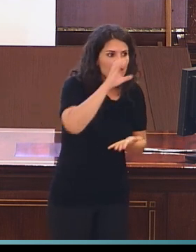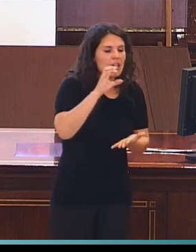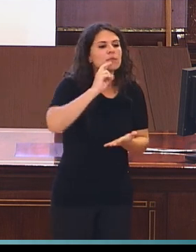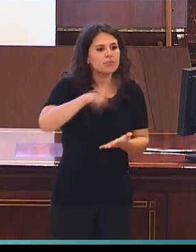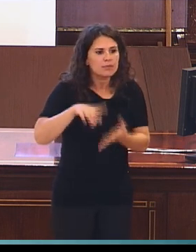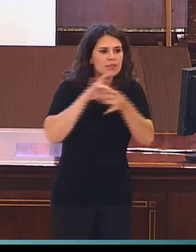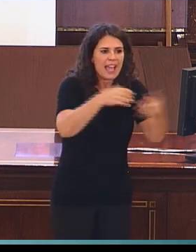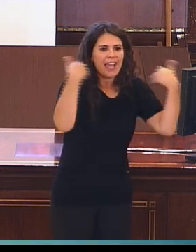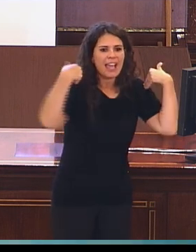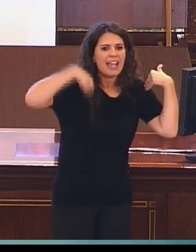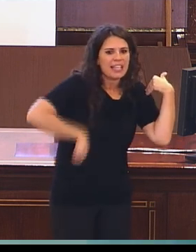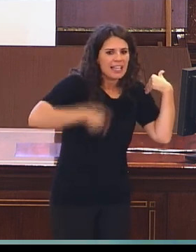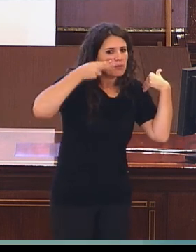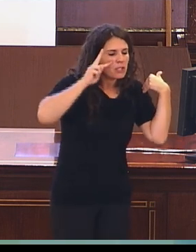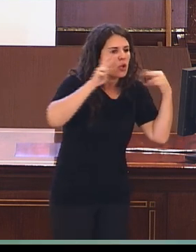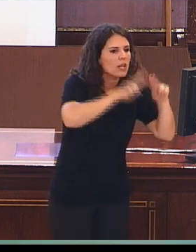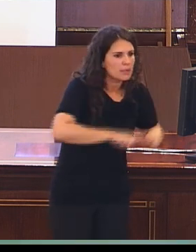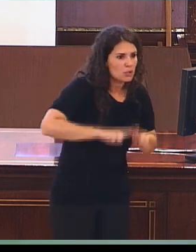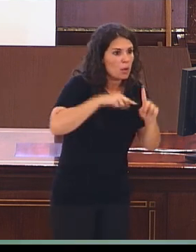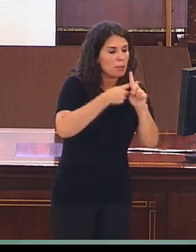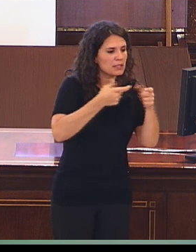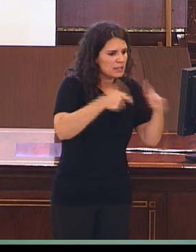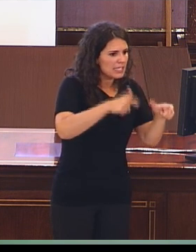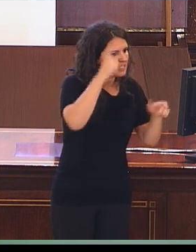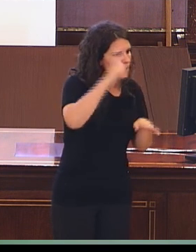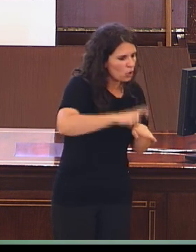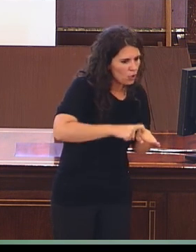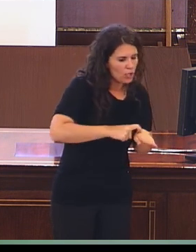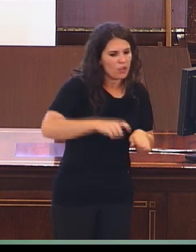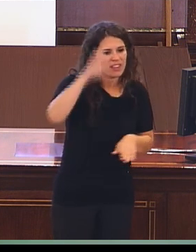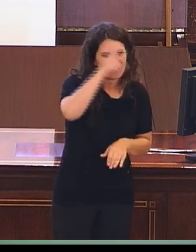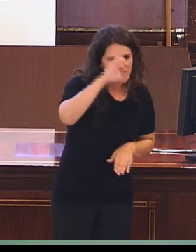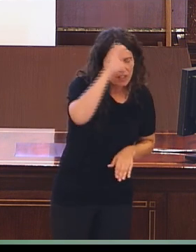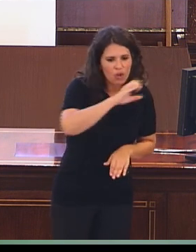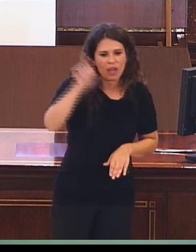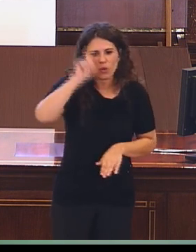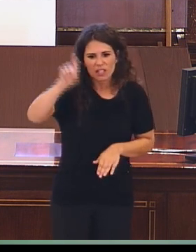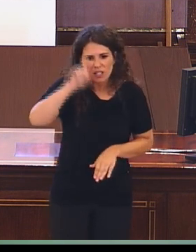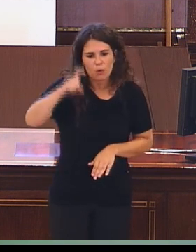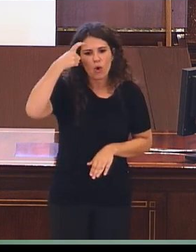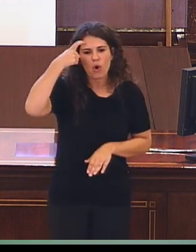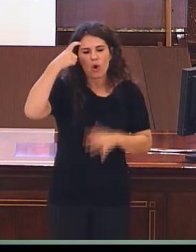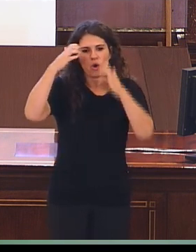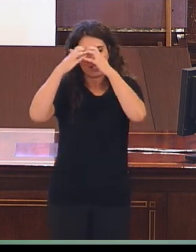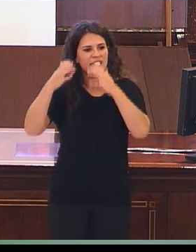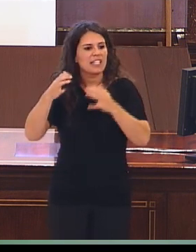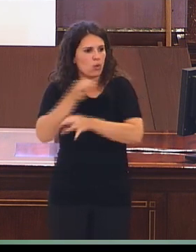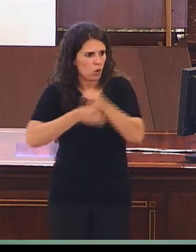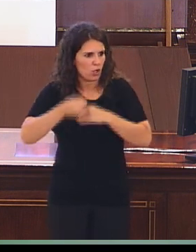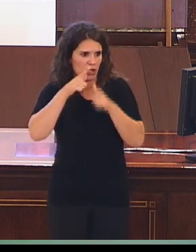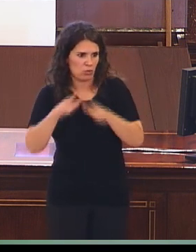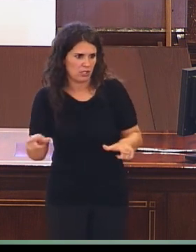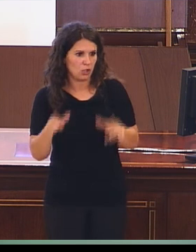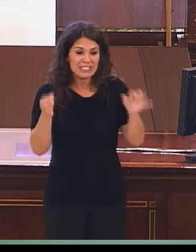y dentro del campo educativo, psicológico, lingüístico o neurológico. ¿Vale? Y siempre circunscrita a